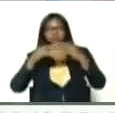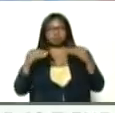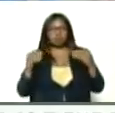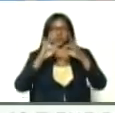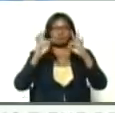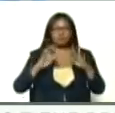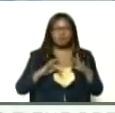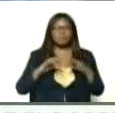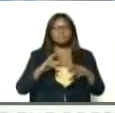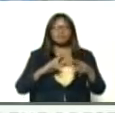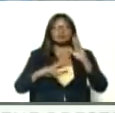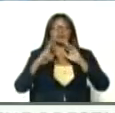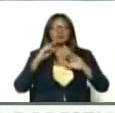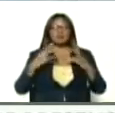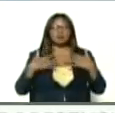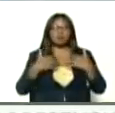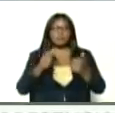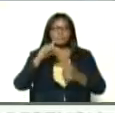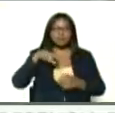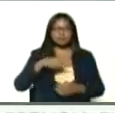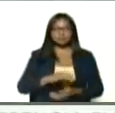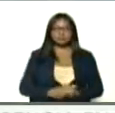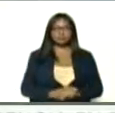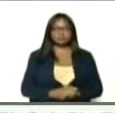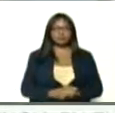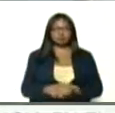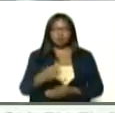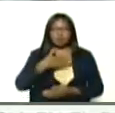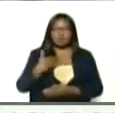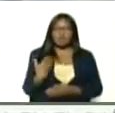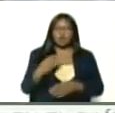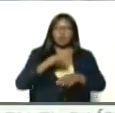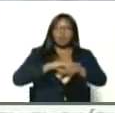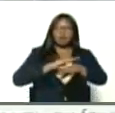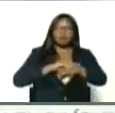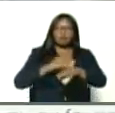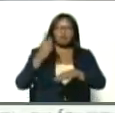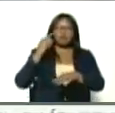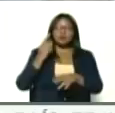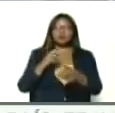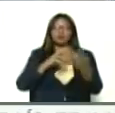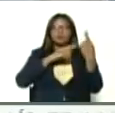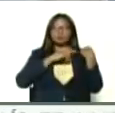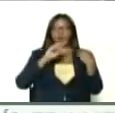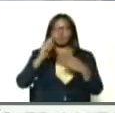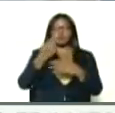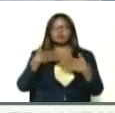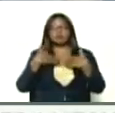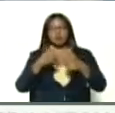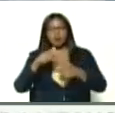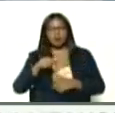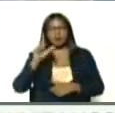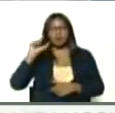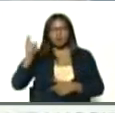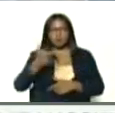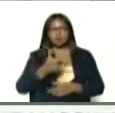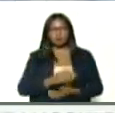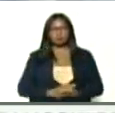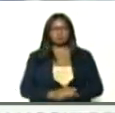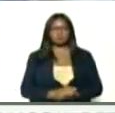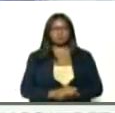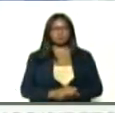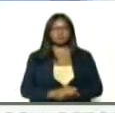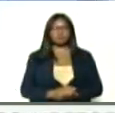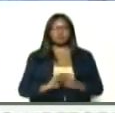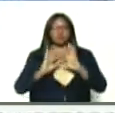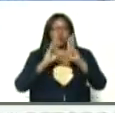entre otras. Yo quiero, presidente, que la doctora Rondón, que ella es la Autoridad Única en Salud, también nos hizo